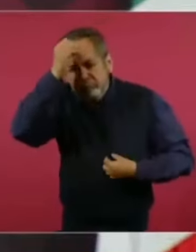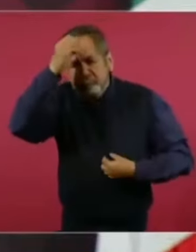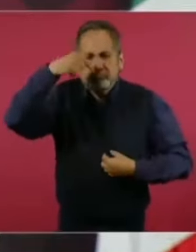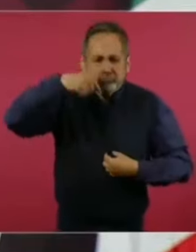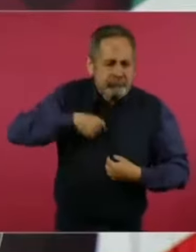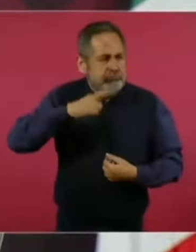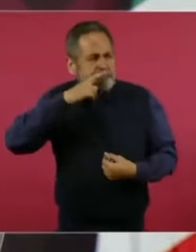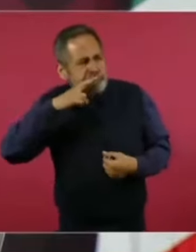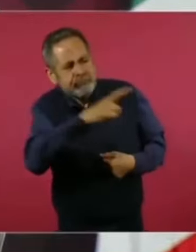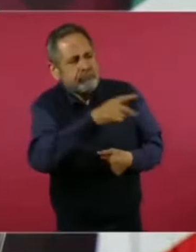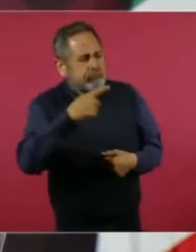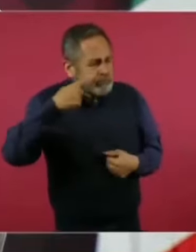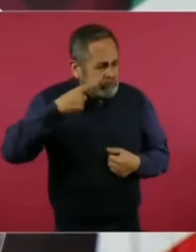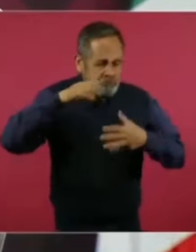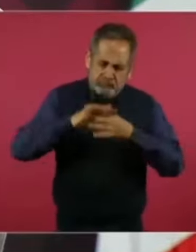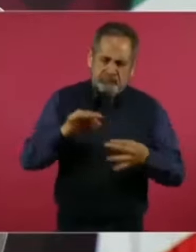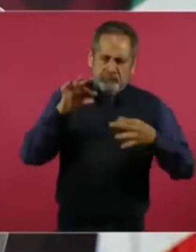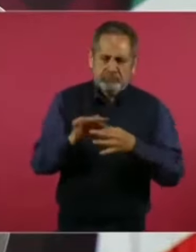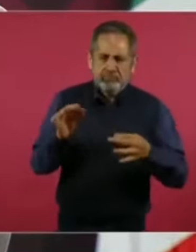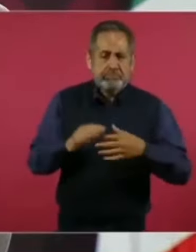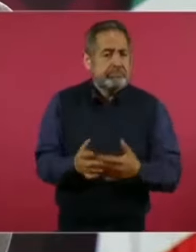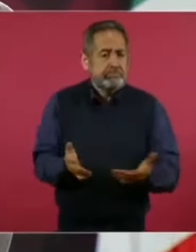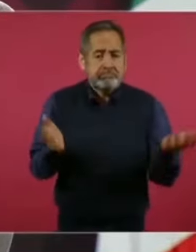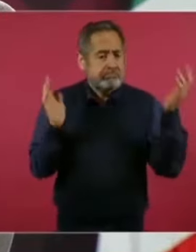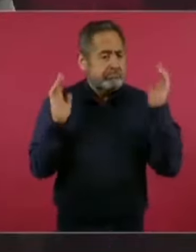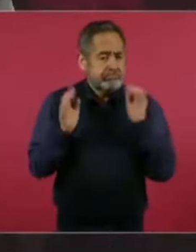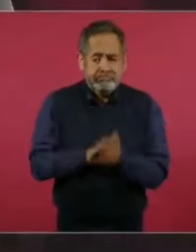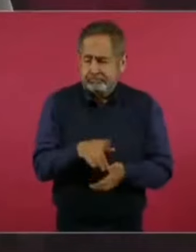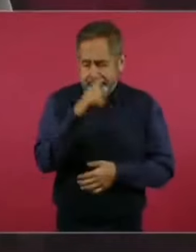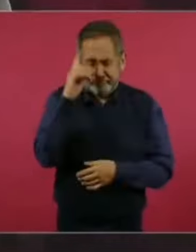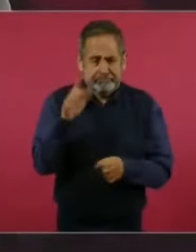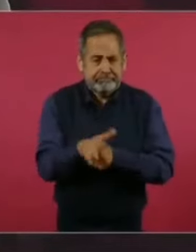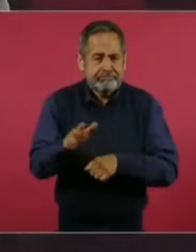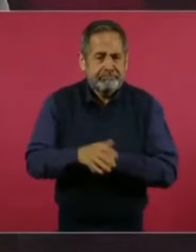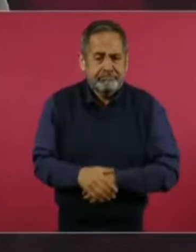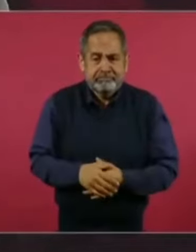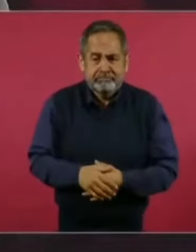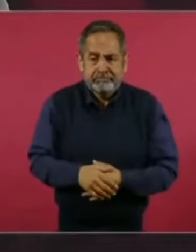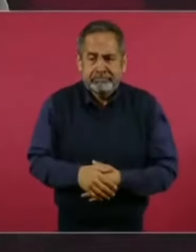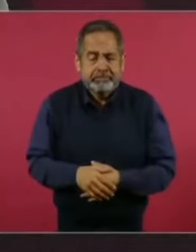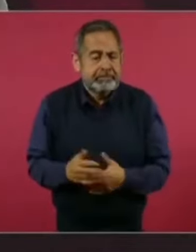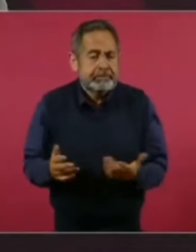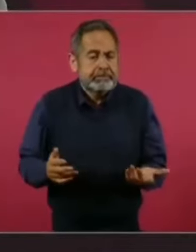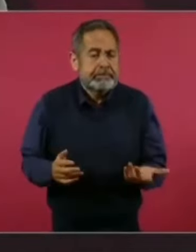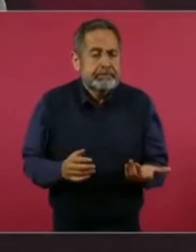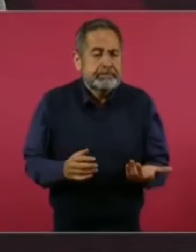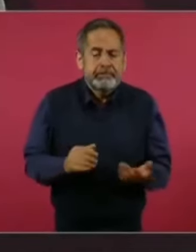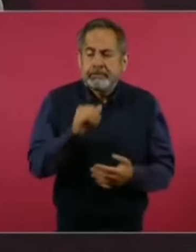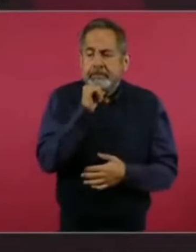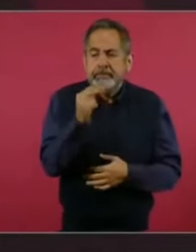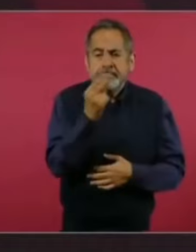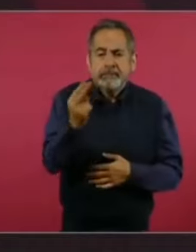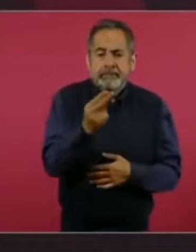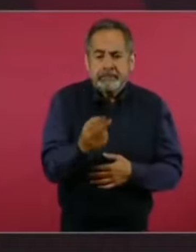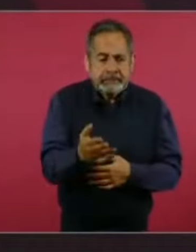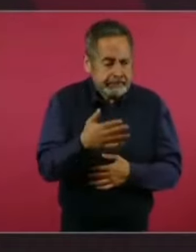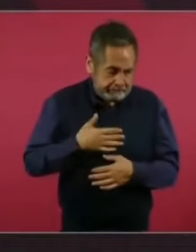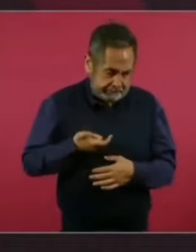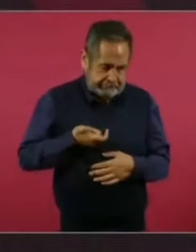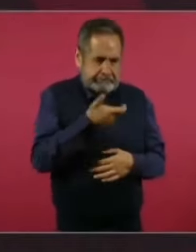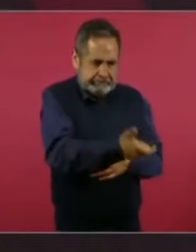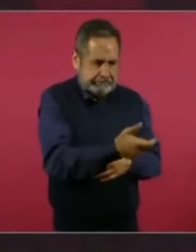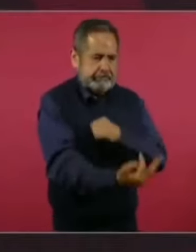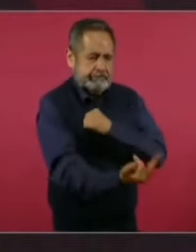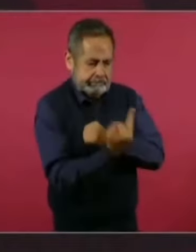respondiendo. No hace falta tener defensores en los medios